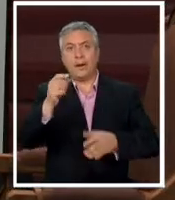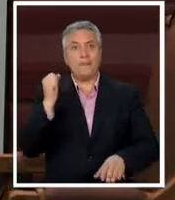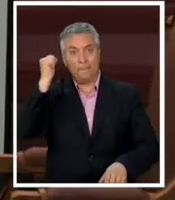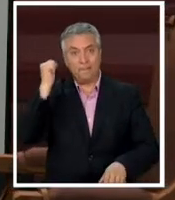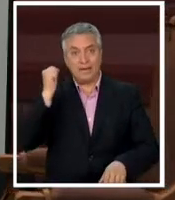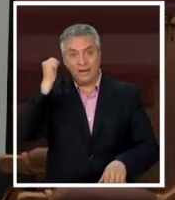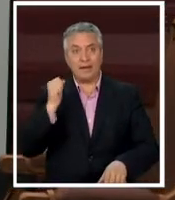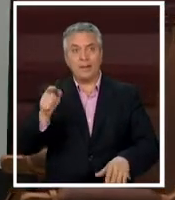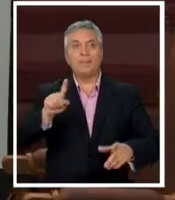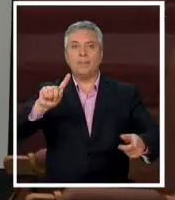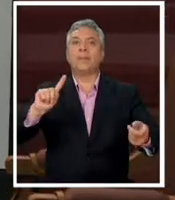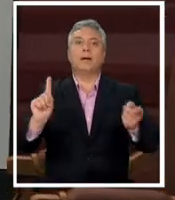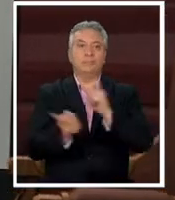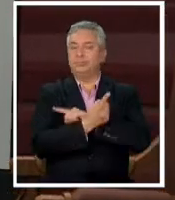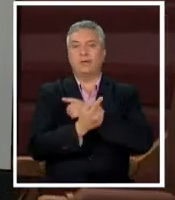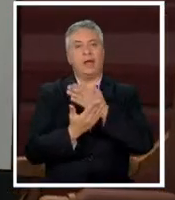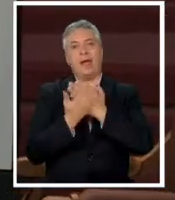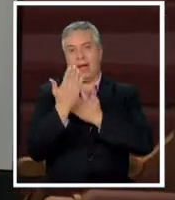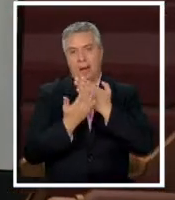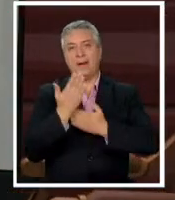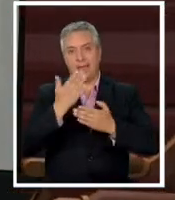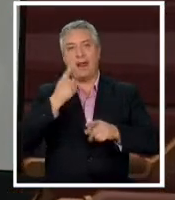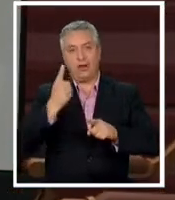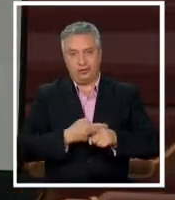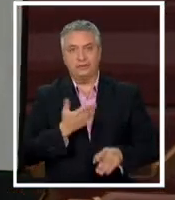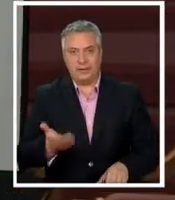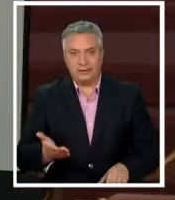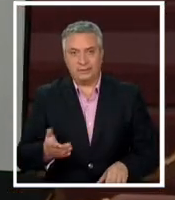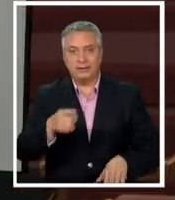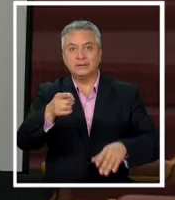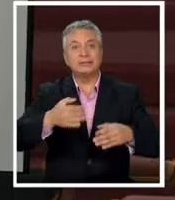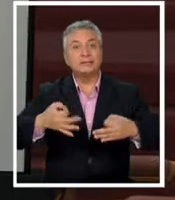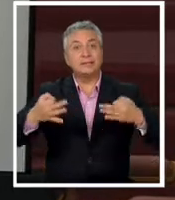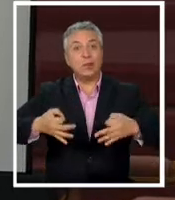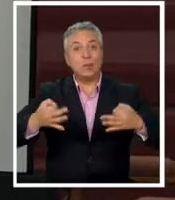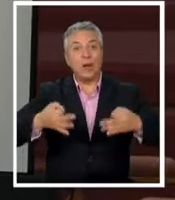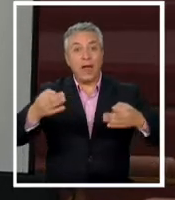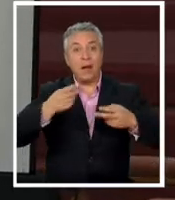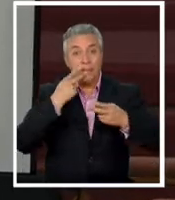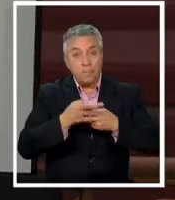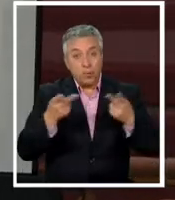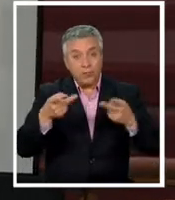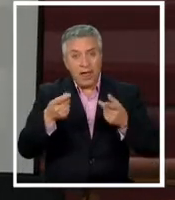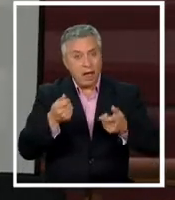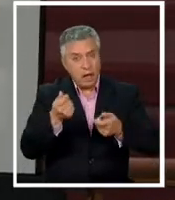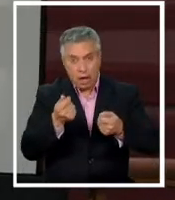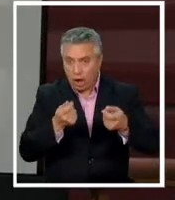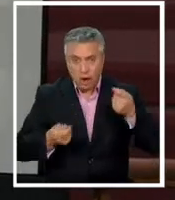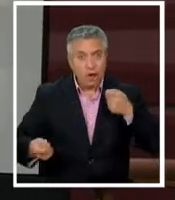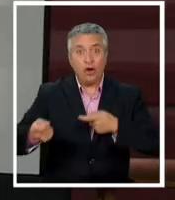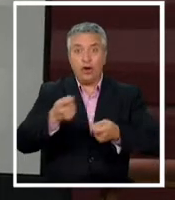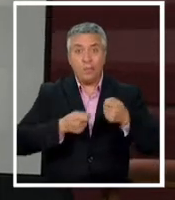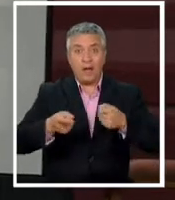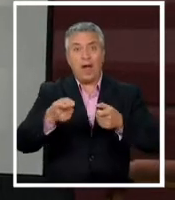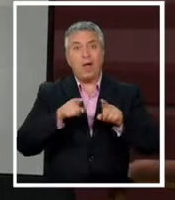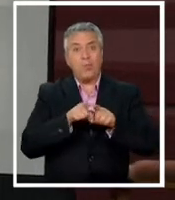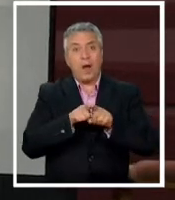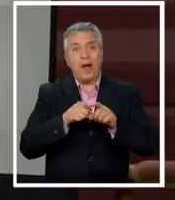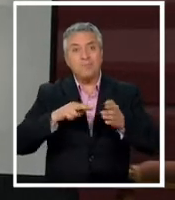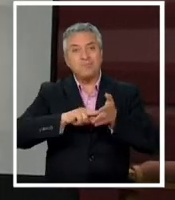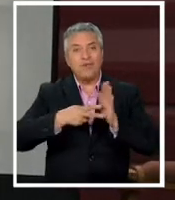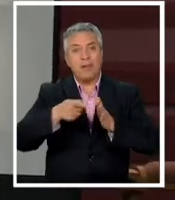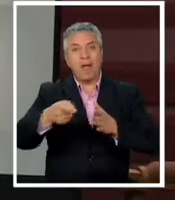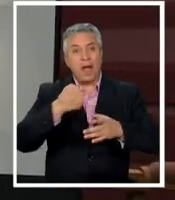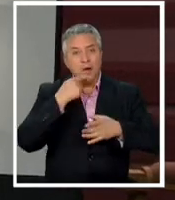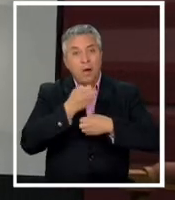Piñera y retorna a la mañana. Seguridad pública, medidas económicas para contener los efectos de la inflación son